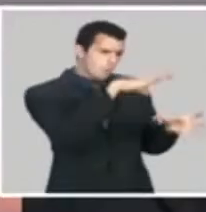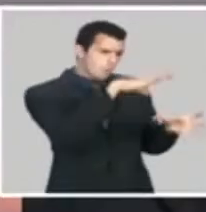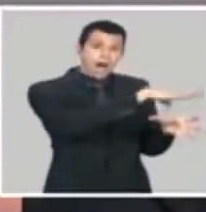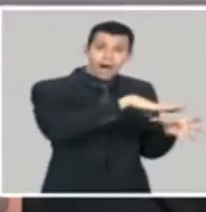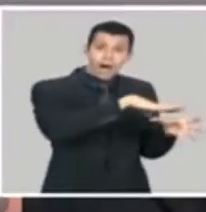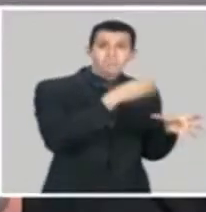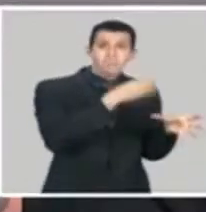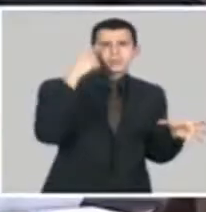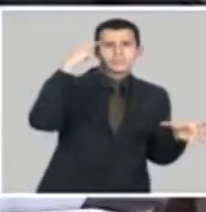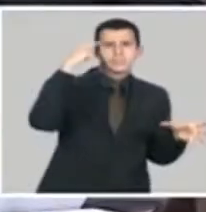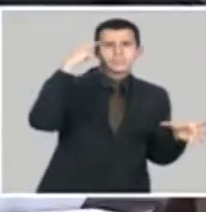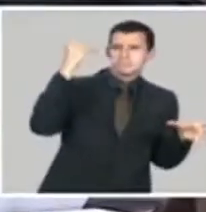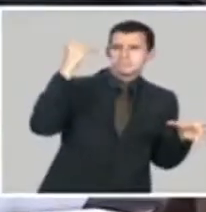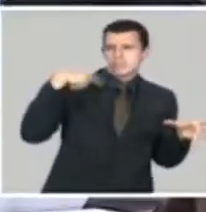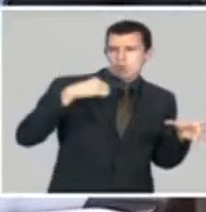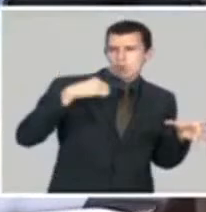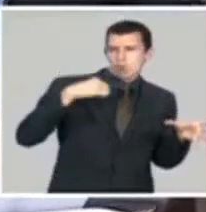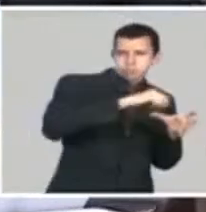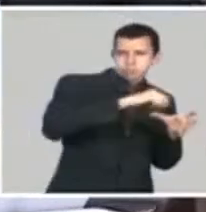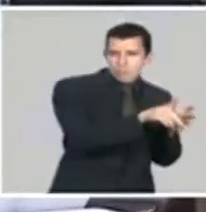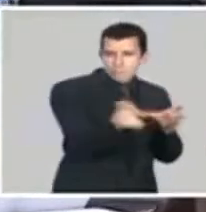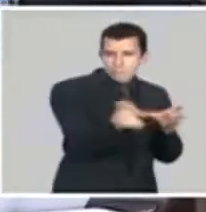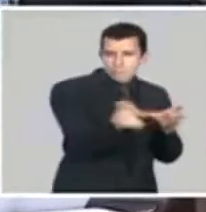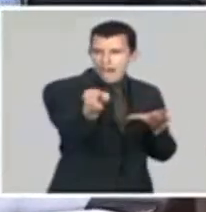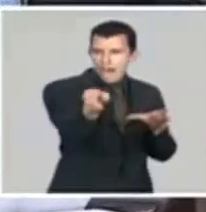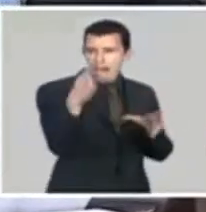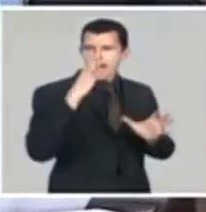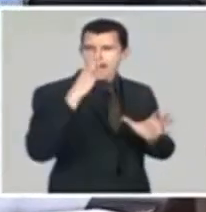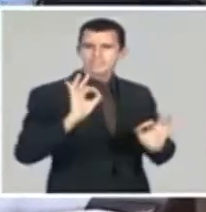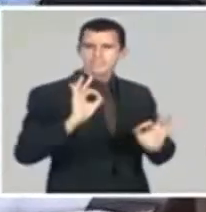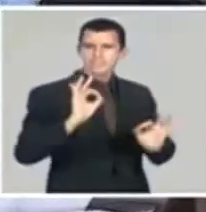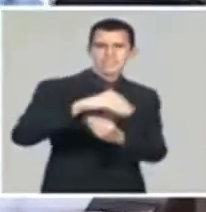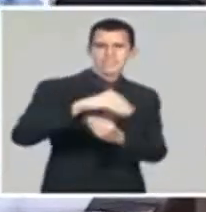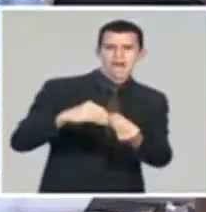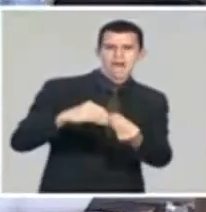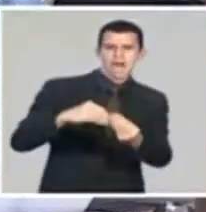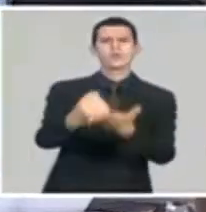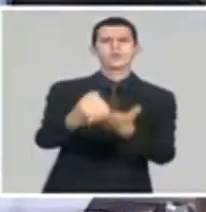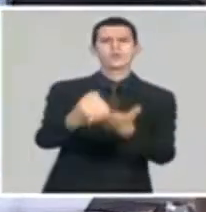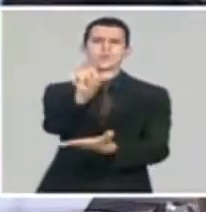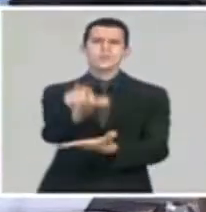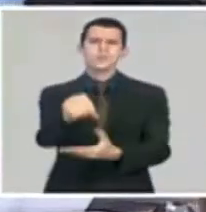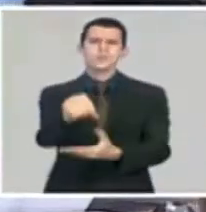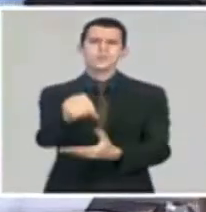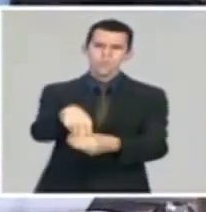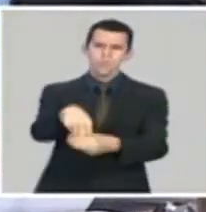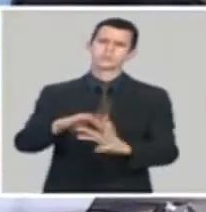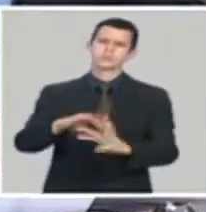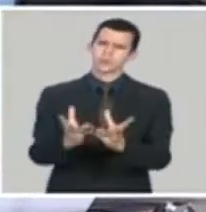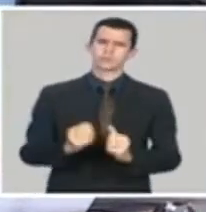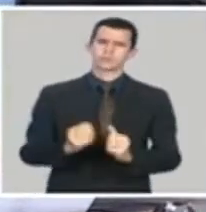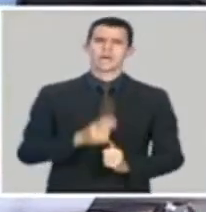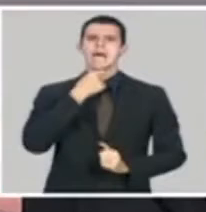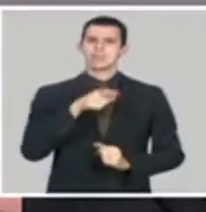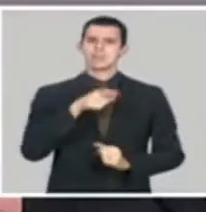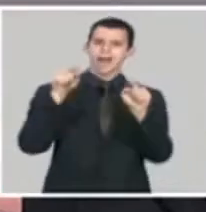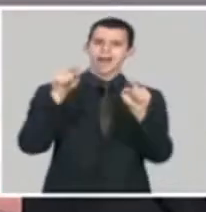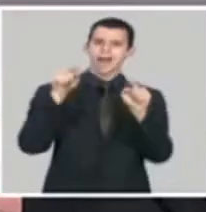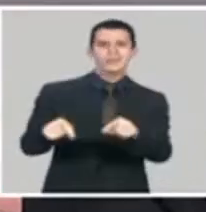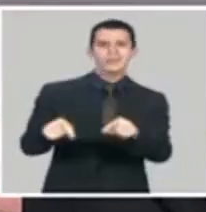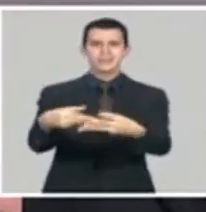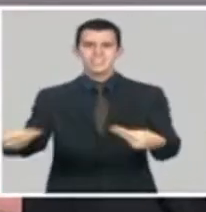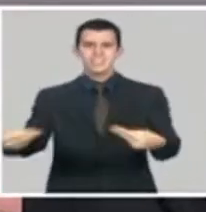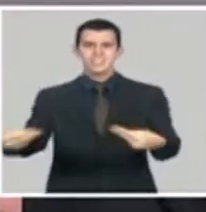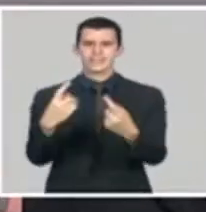red hay veces que se le ha que ha cambiado en el desarrollo agrícola de esa zona, en toda la cosa de producción de alimentos. caso de